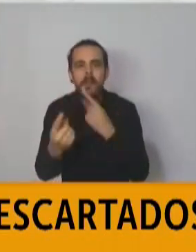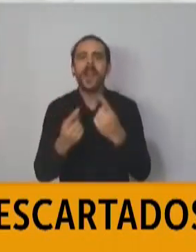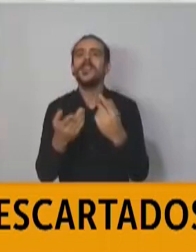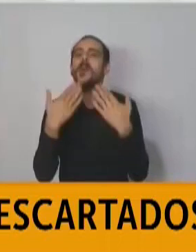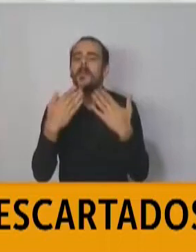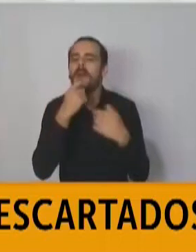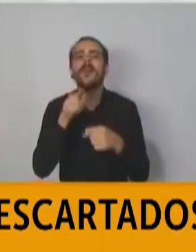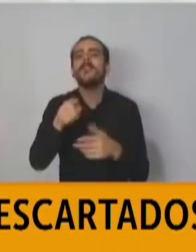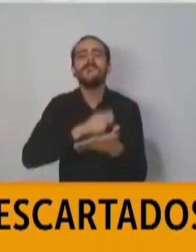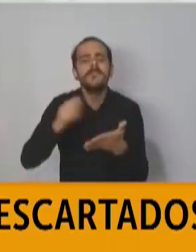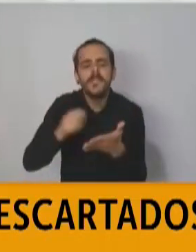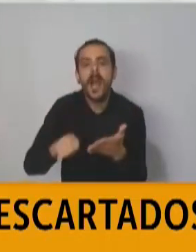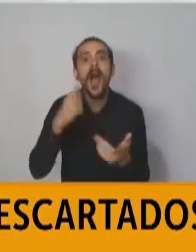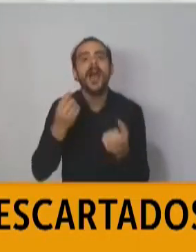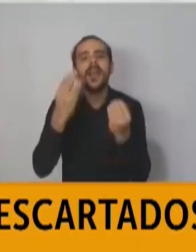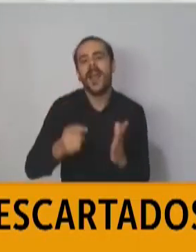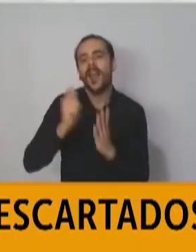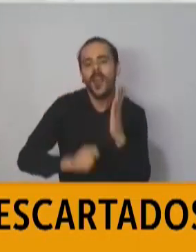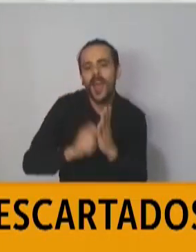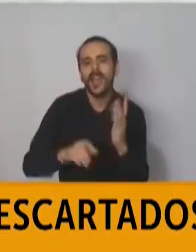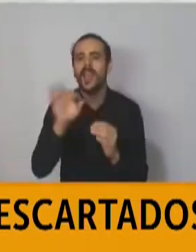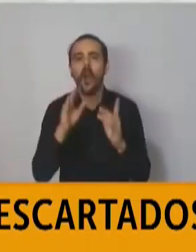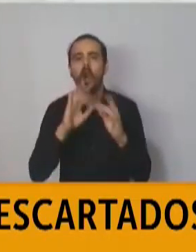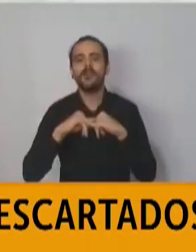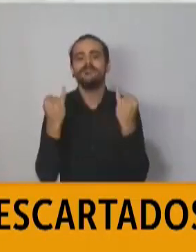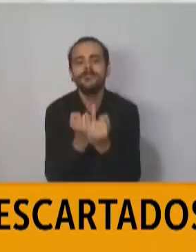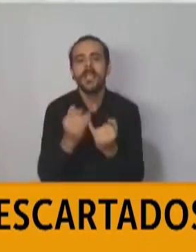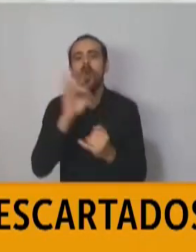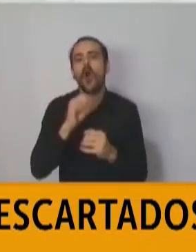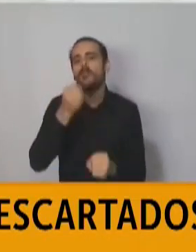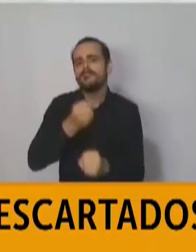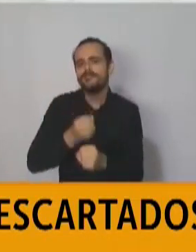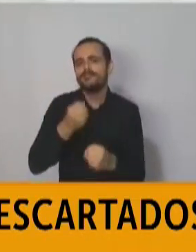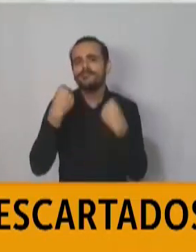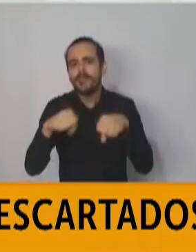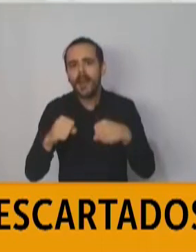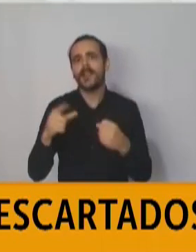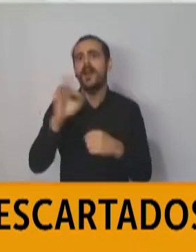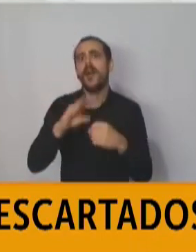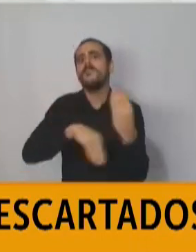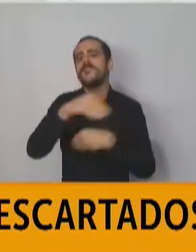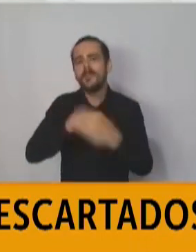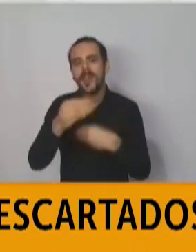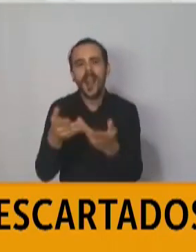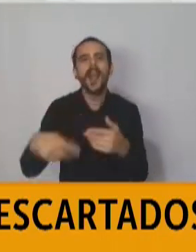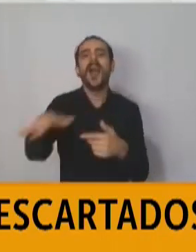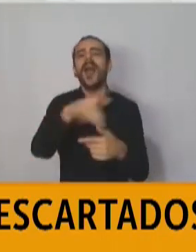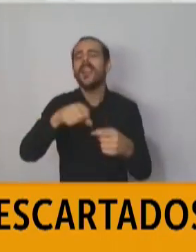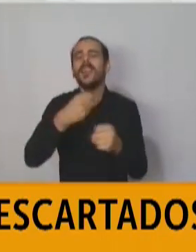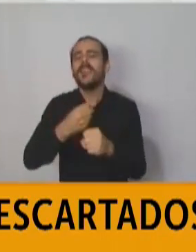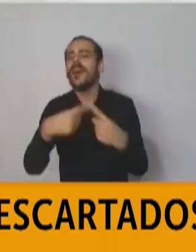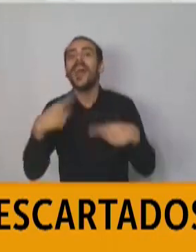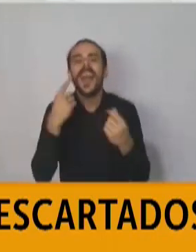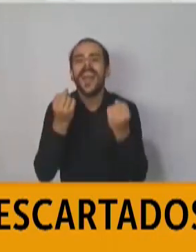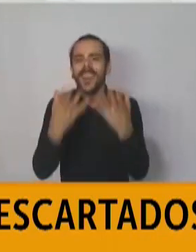seguimiento del trabajo y una futura evaluación de lo que nuestras familias hagan junto a sus niños o niñas y